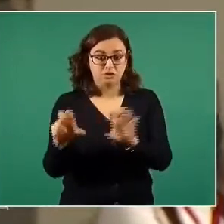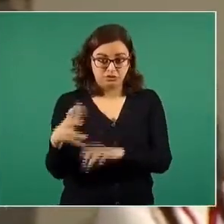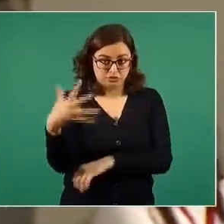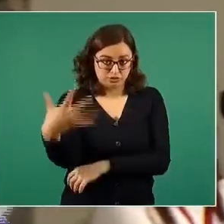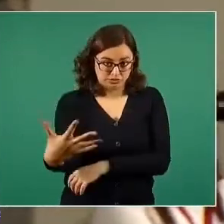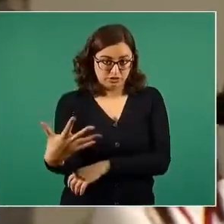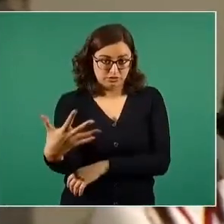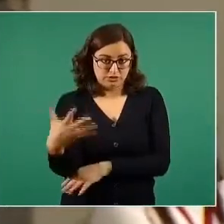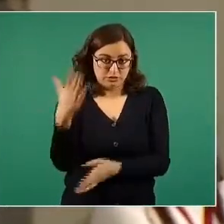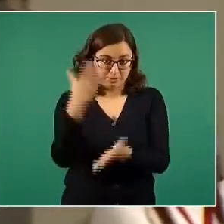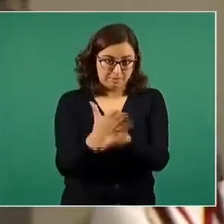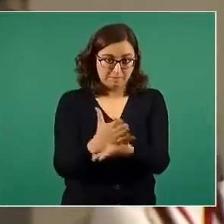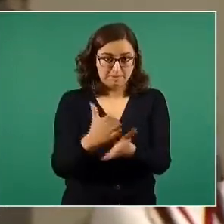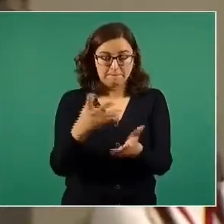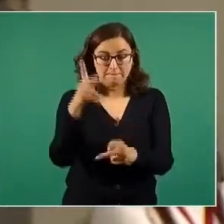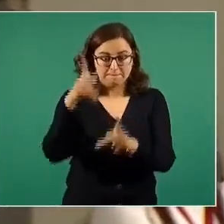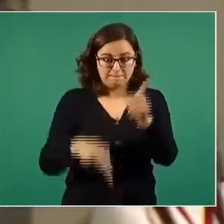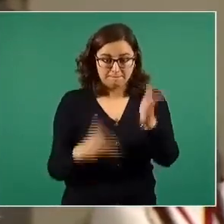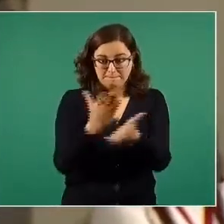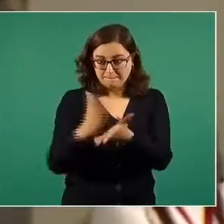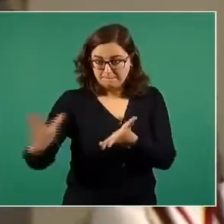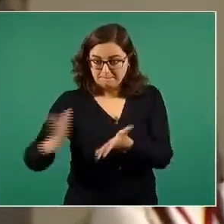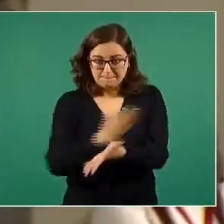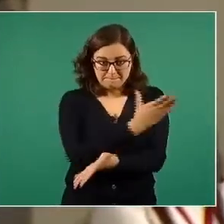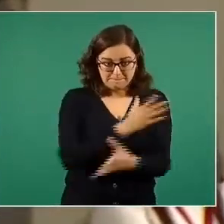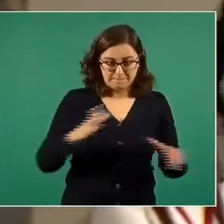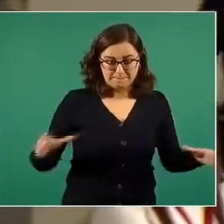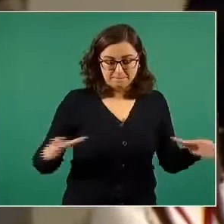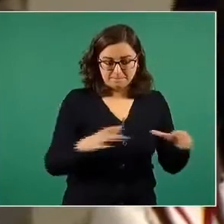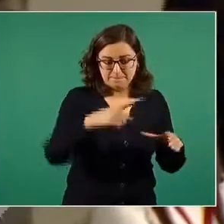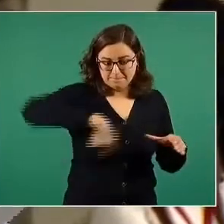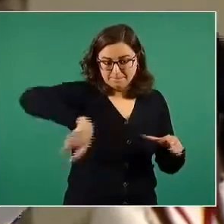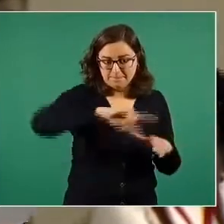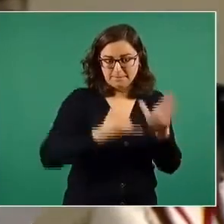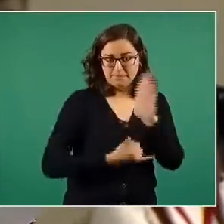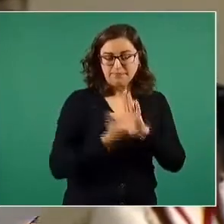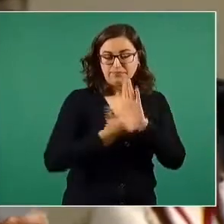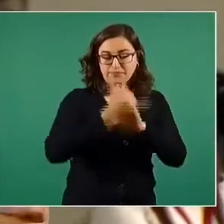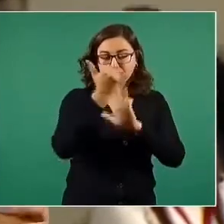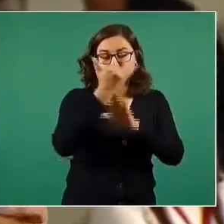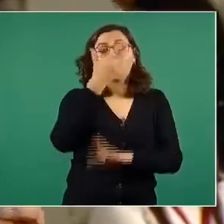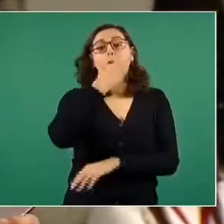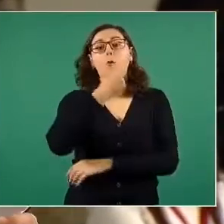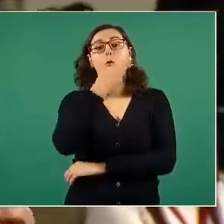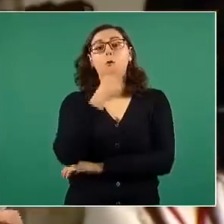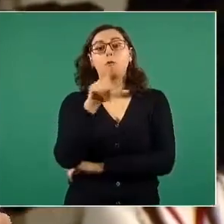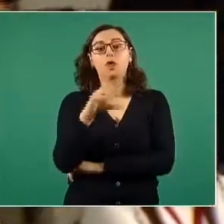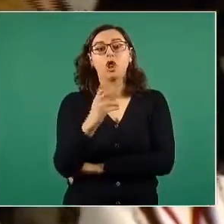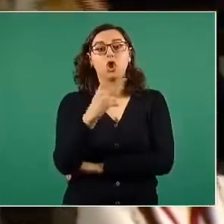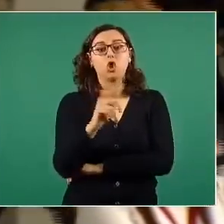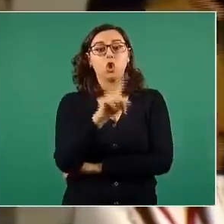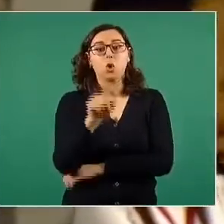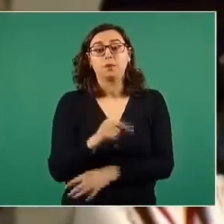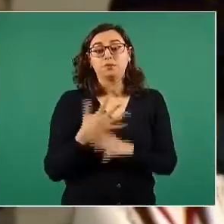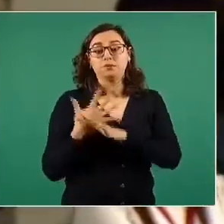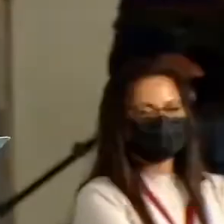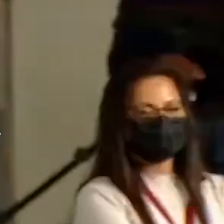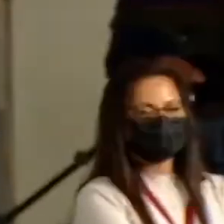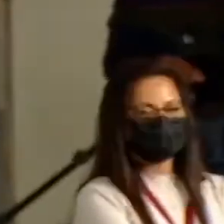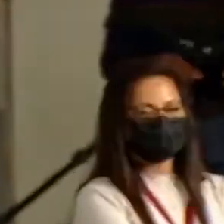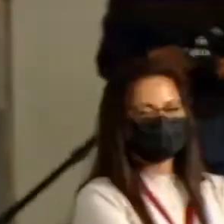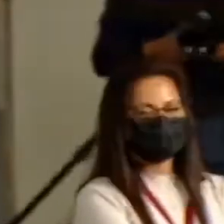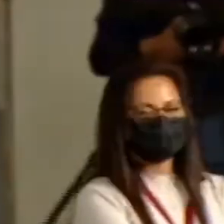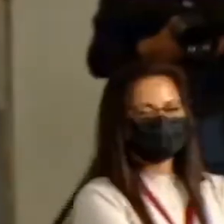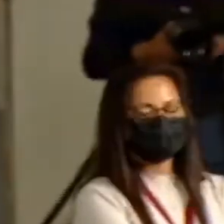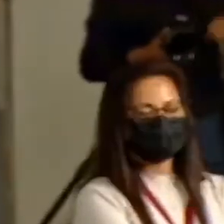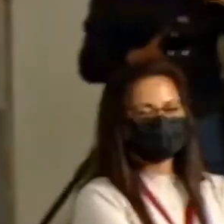y que se dice que está aún en consulta. El empresario López Medina dijo, analizamos todo el entorno de San Luis Potosí,